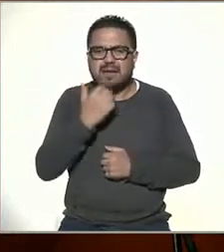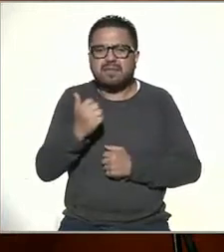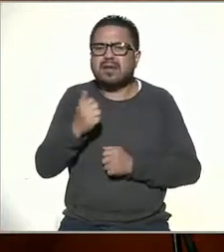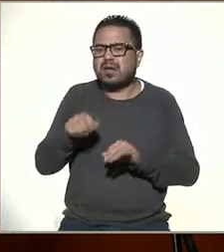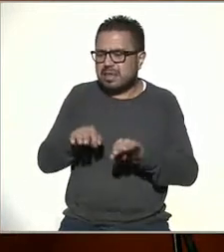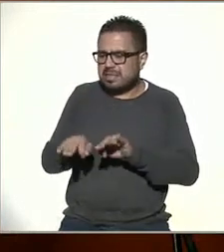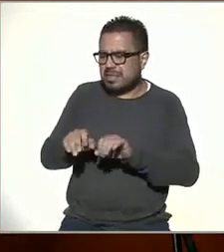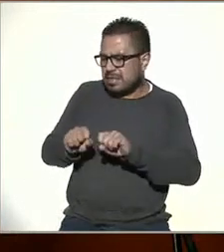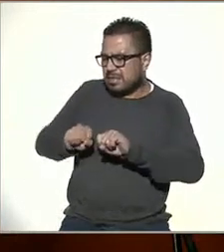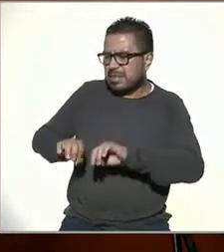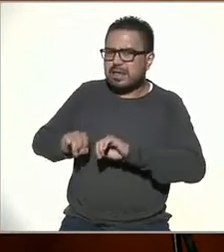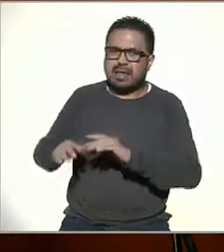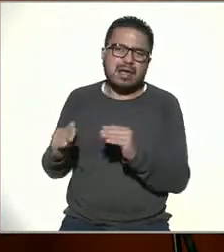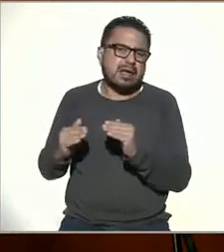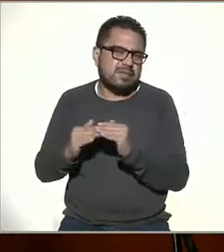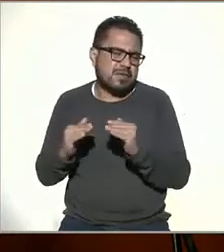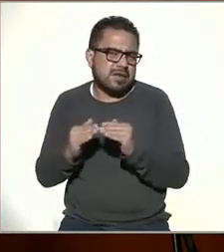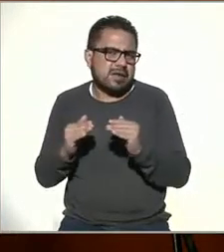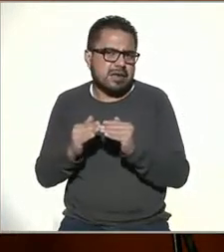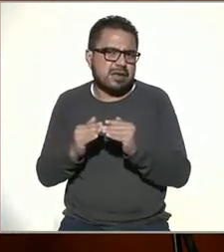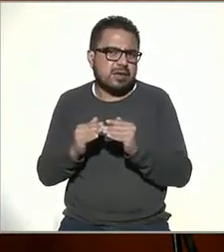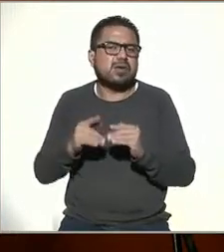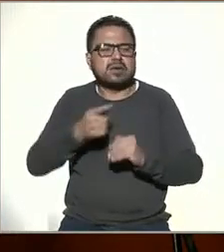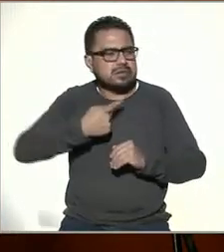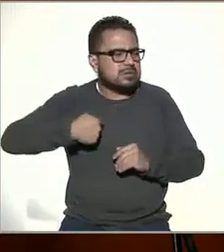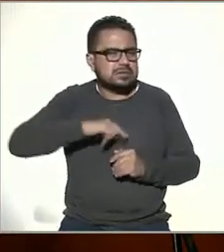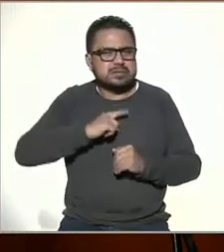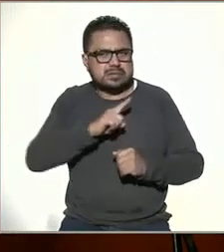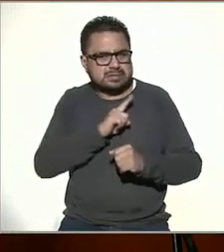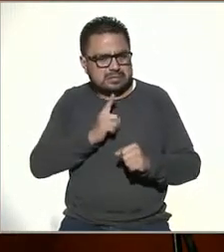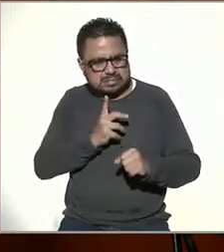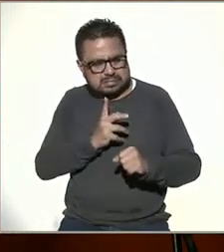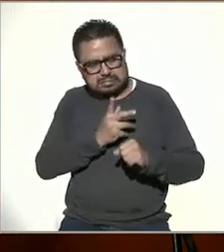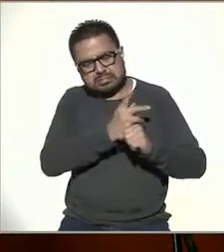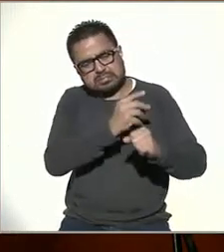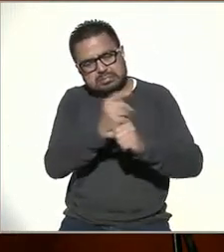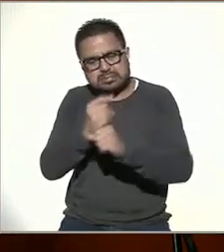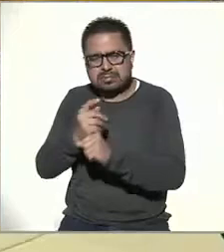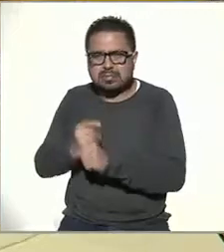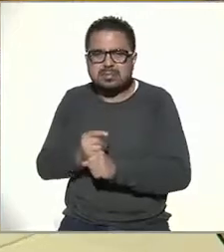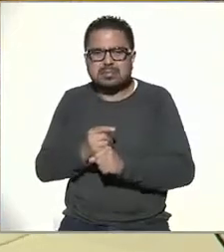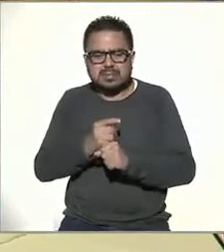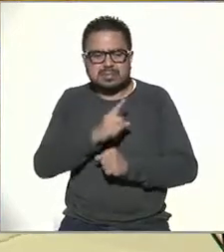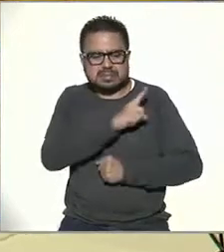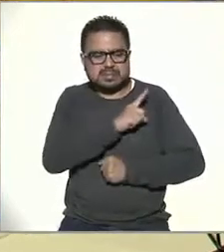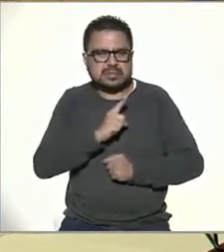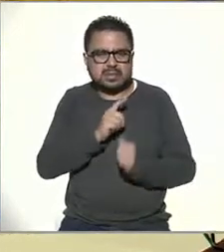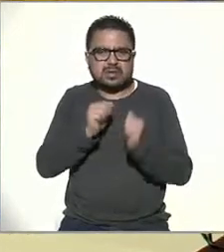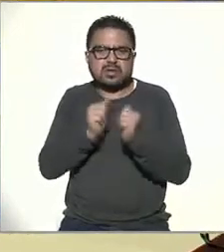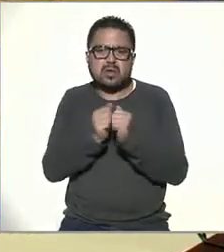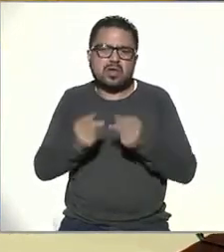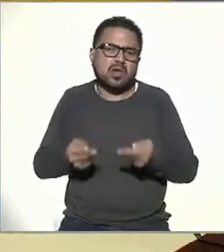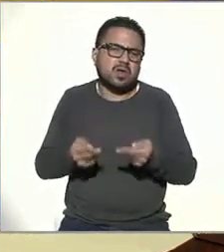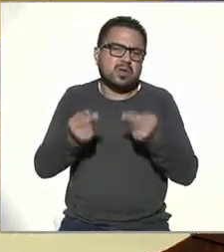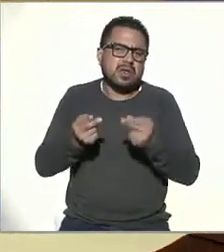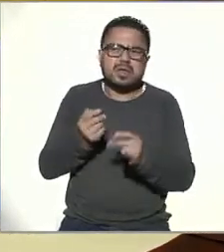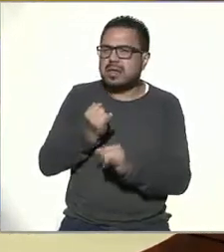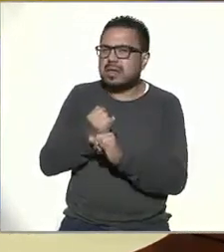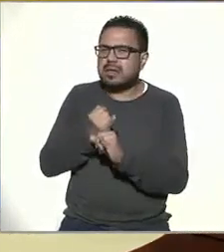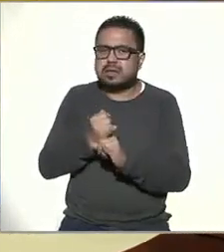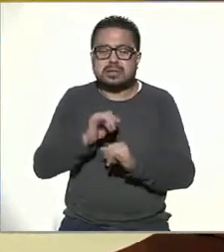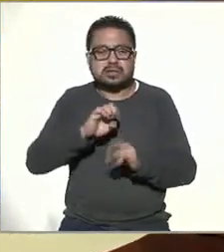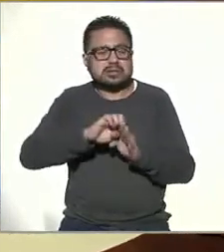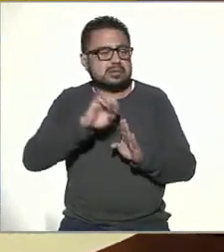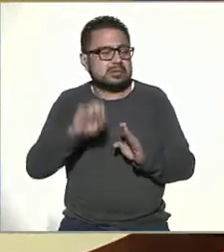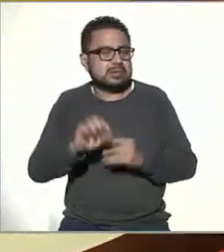a partir del teletrabajo? ¿Cuántos de nosotros tuvimos que adaptar cuestiones que tienen que ver con el comercio en línea? Si no, muchos